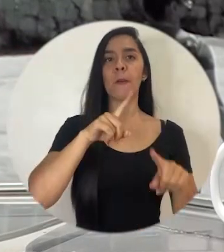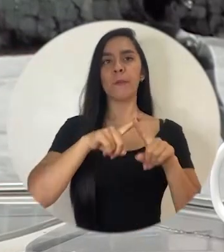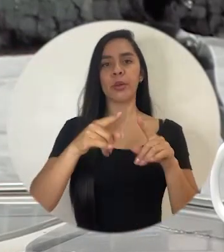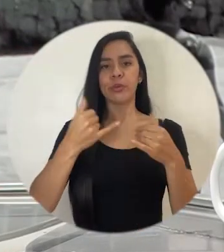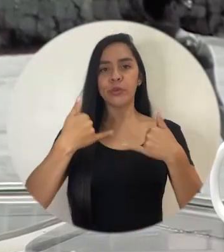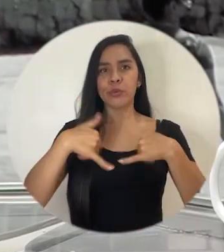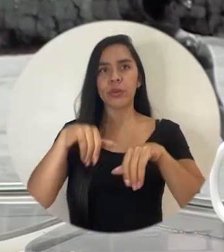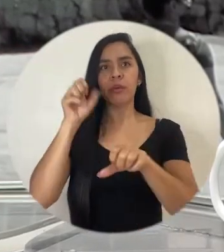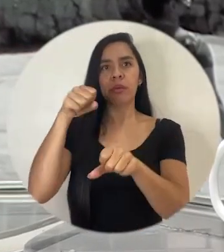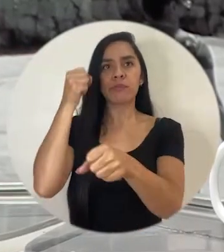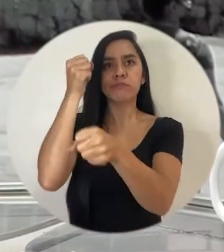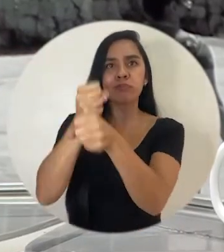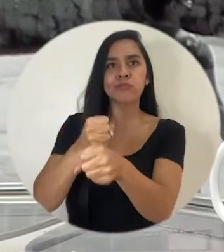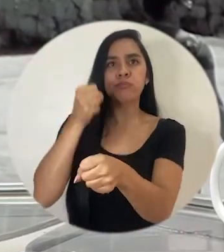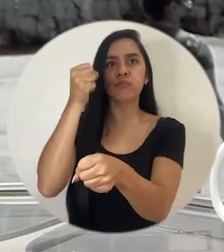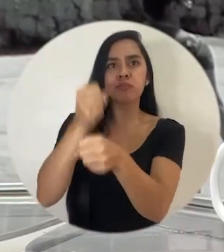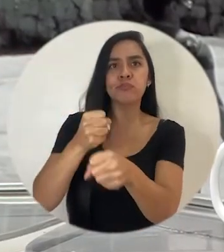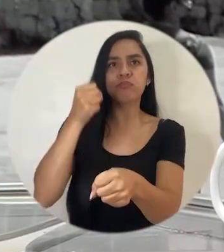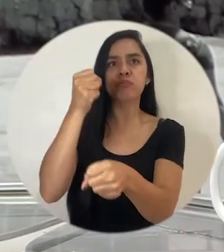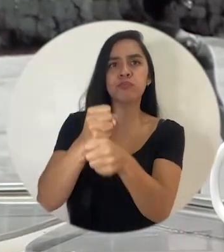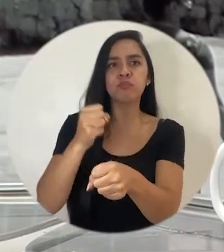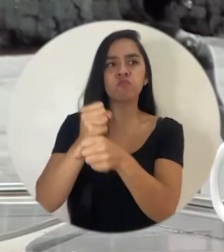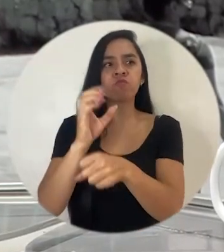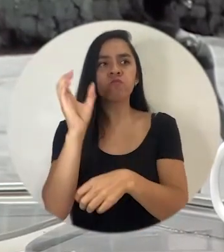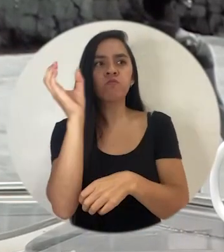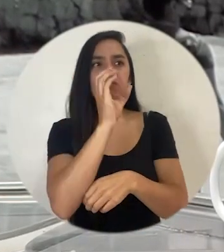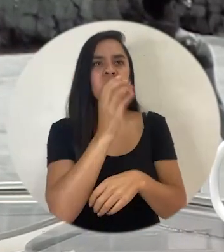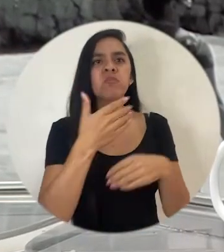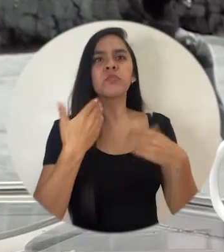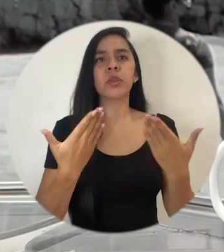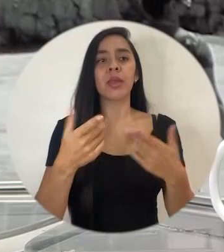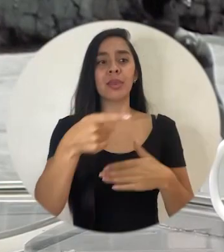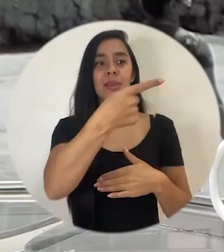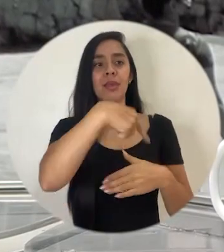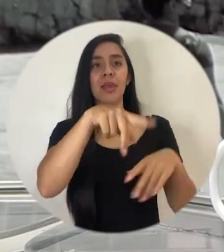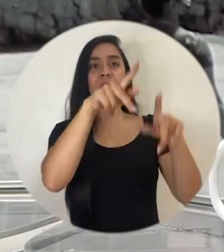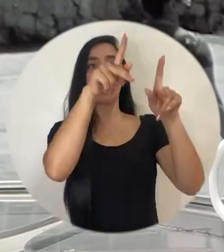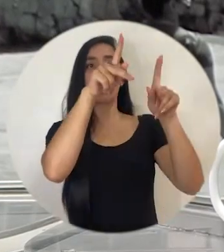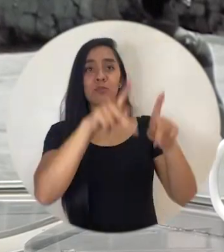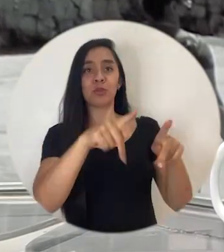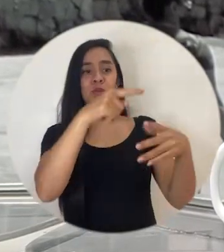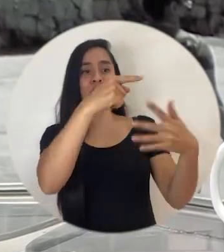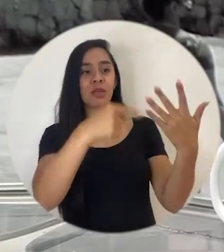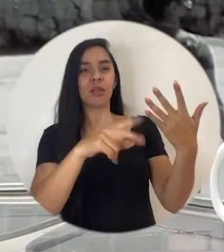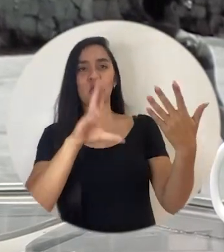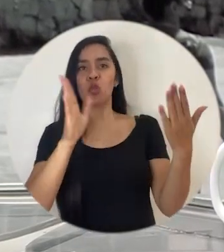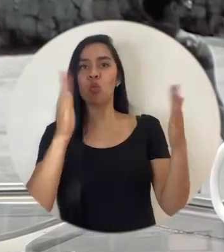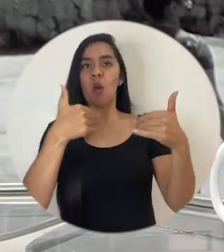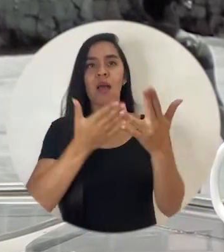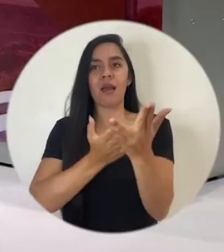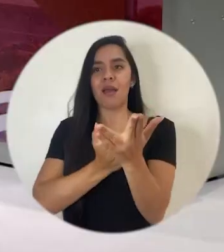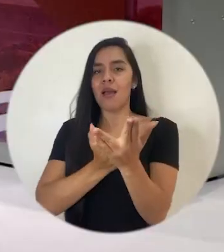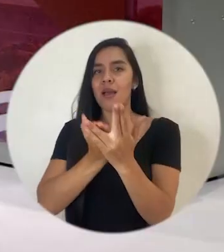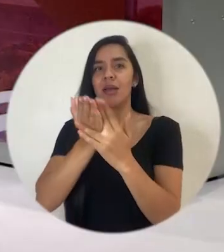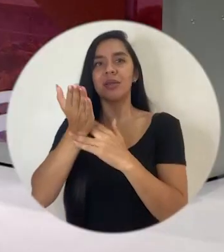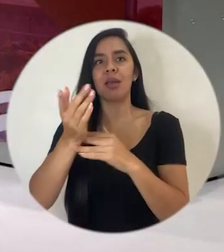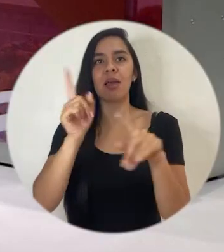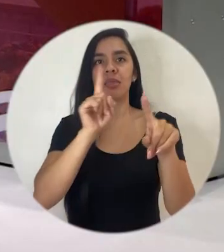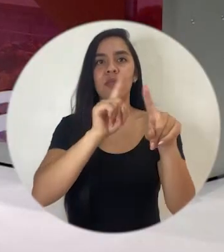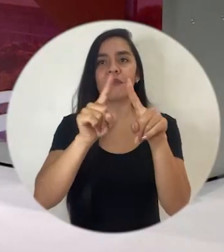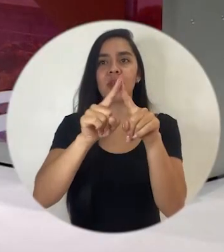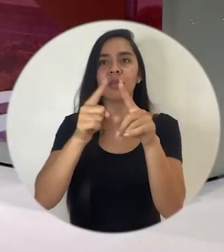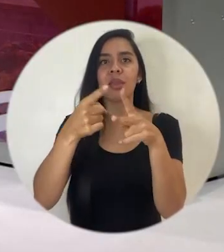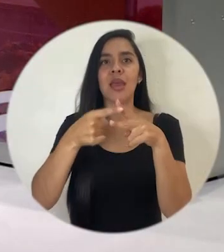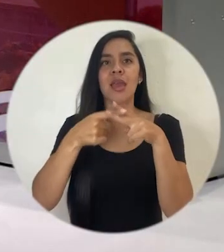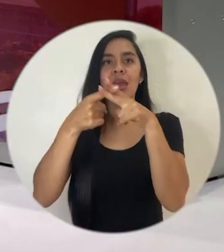mucho que se seguir trabajando con el tema de las personas que siguen siendo excluidas del acceso